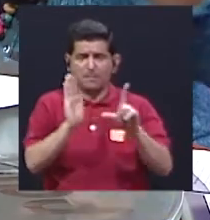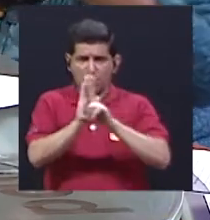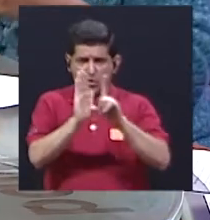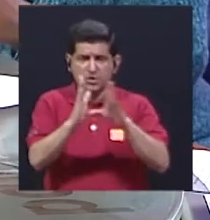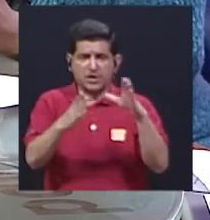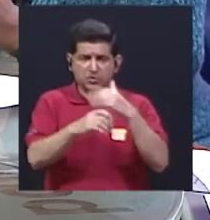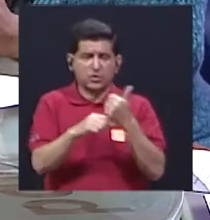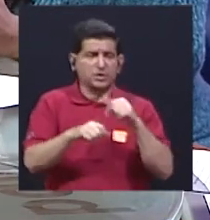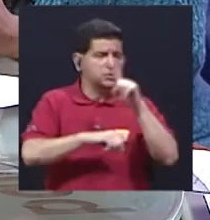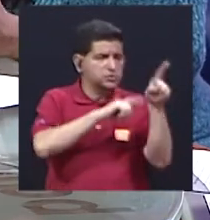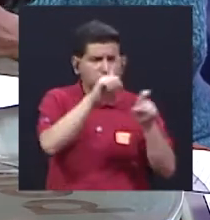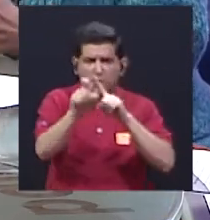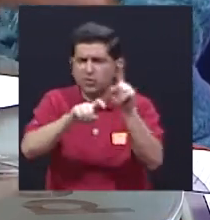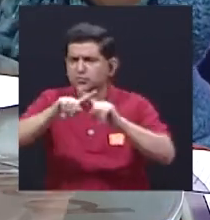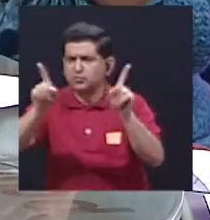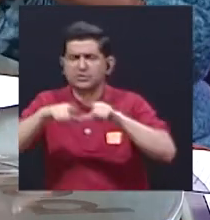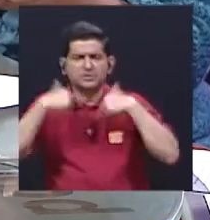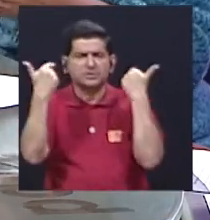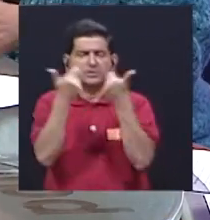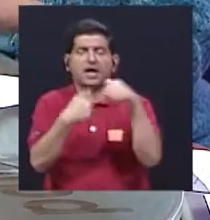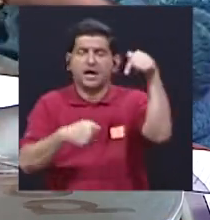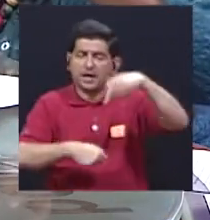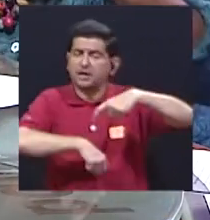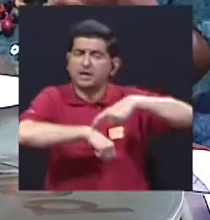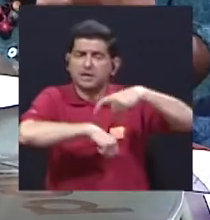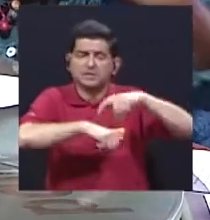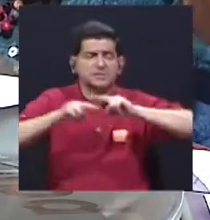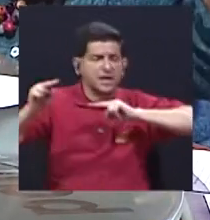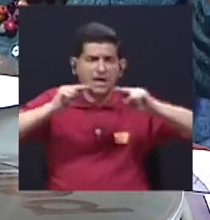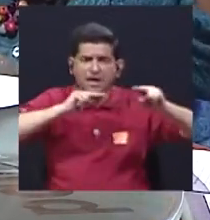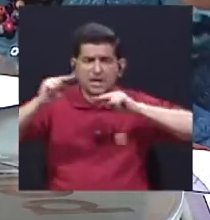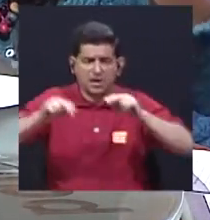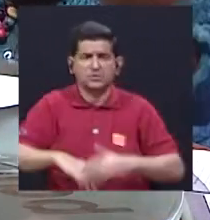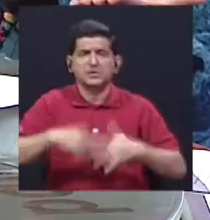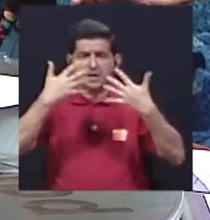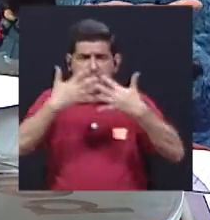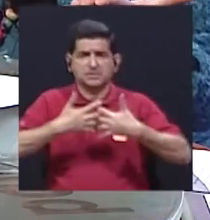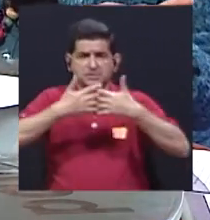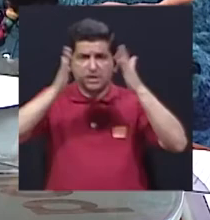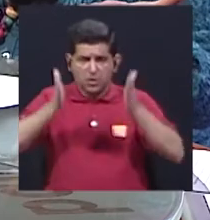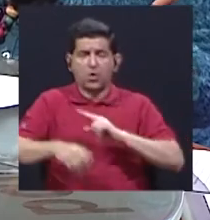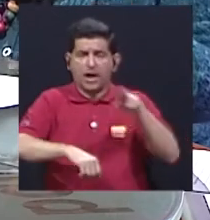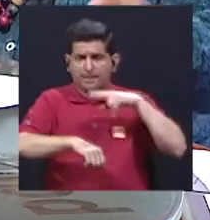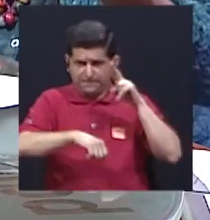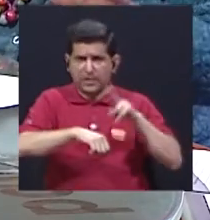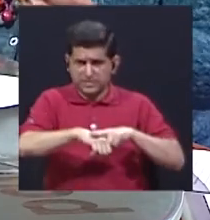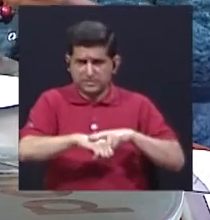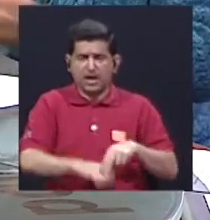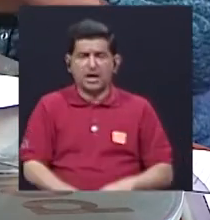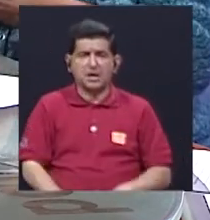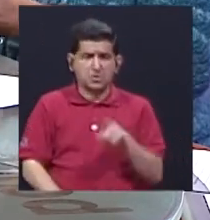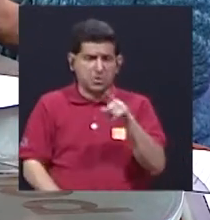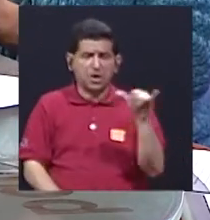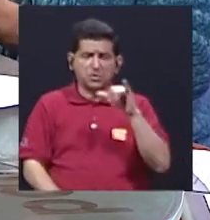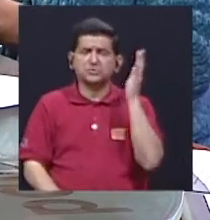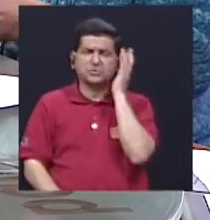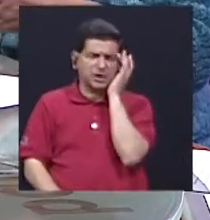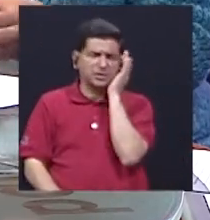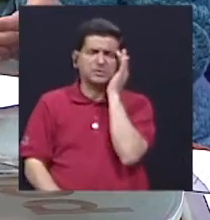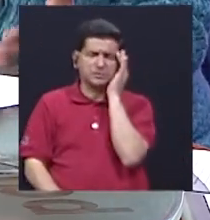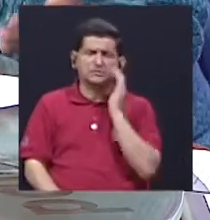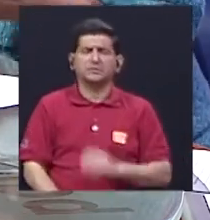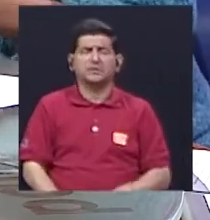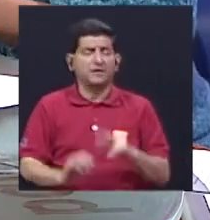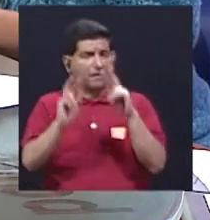hizo en consulta con muchos sectores, que hoy en día se está negociando incluso con empresarios nacionales que están también preocupados